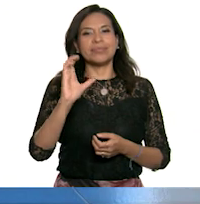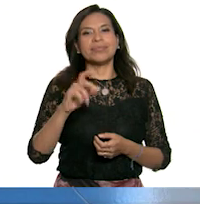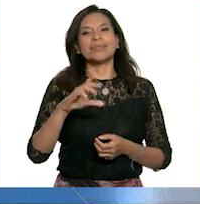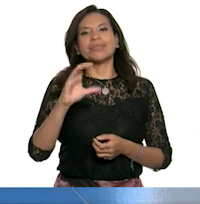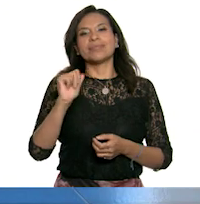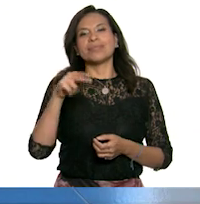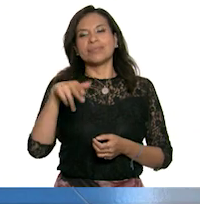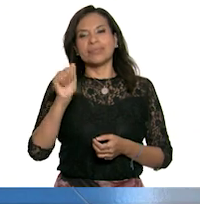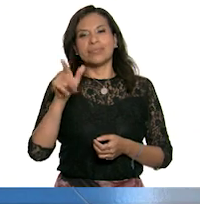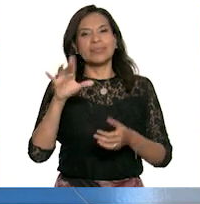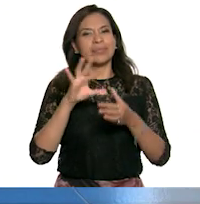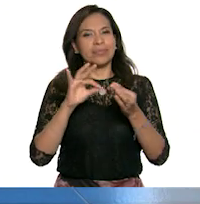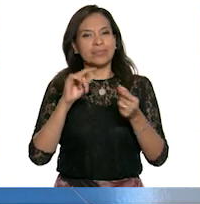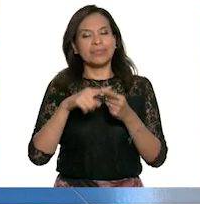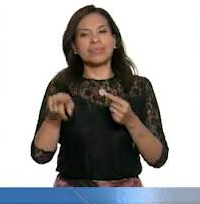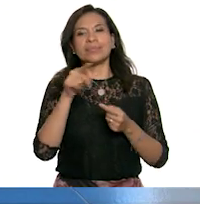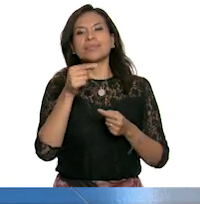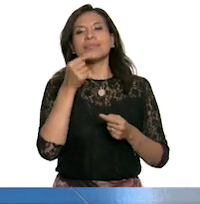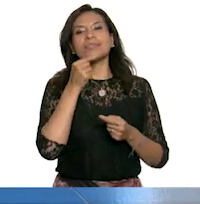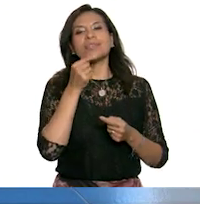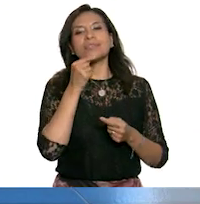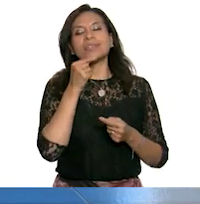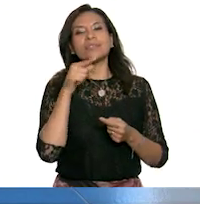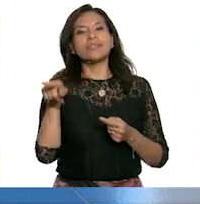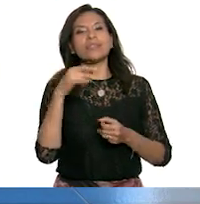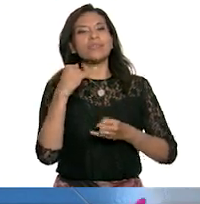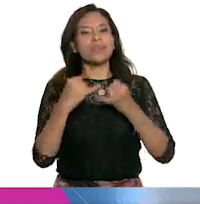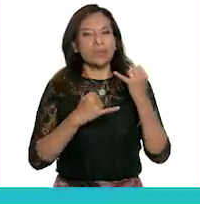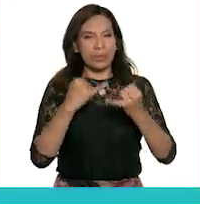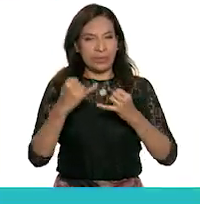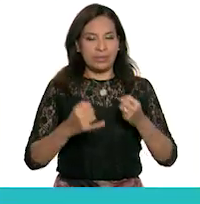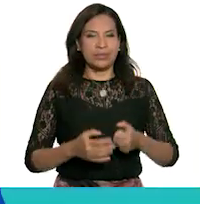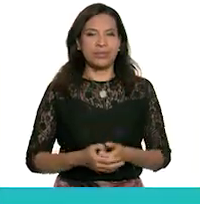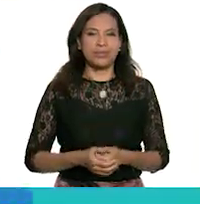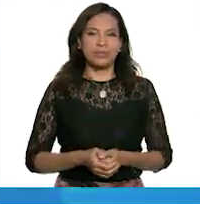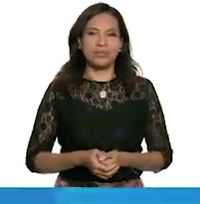platica con las niñas que juegan tocho.